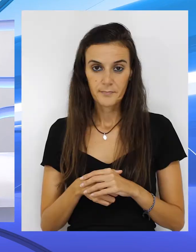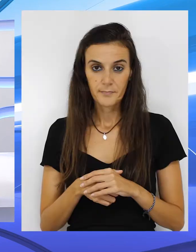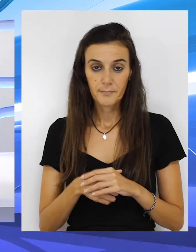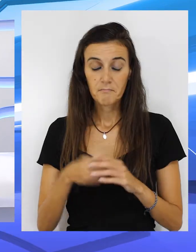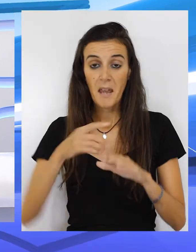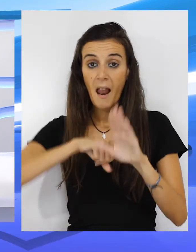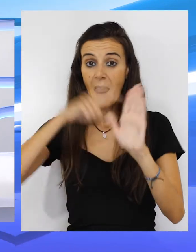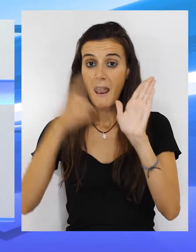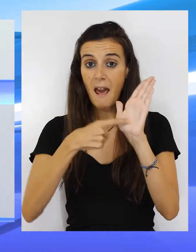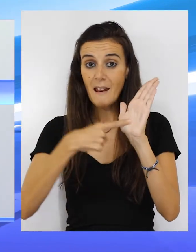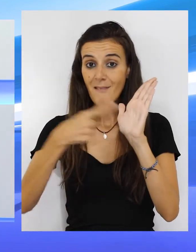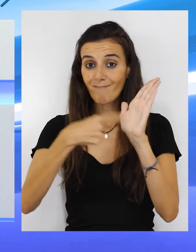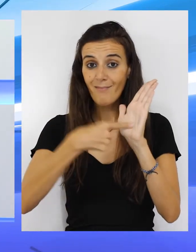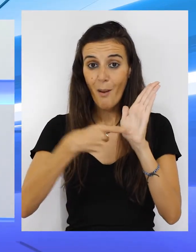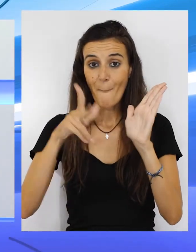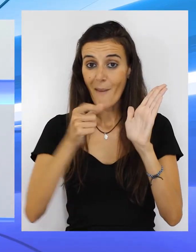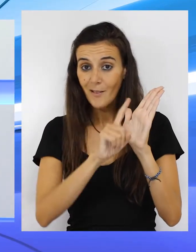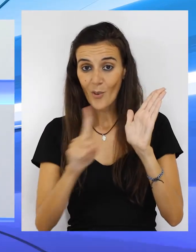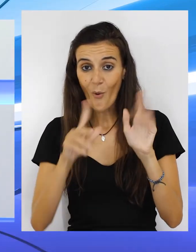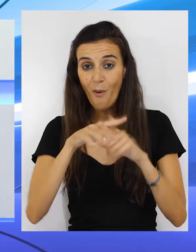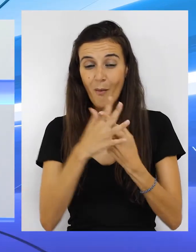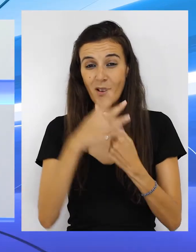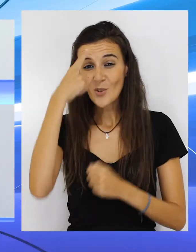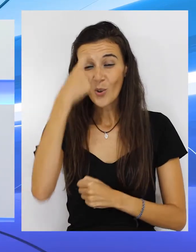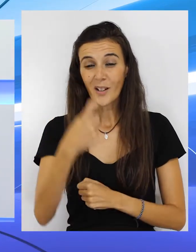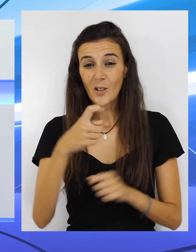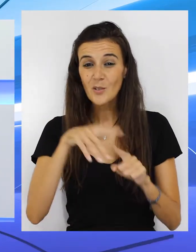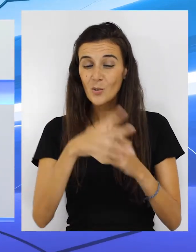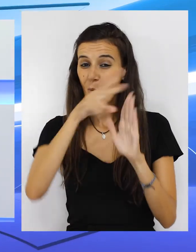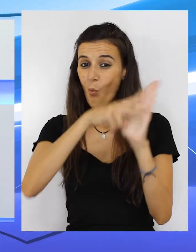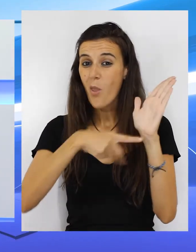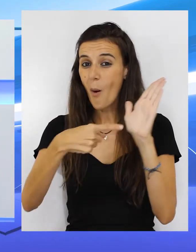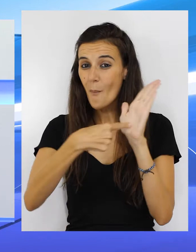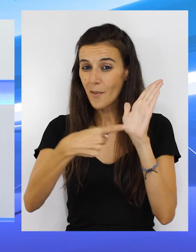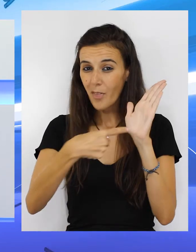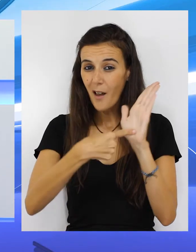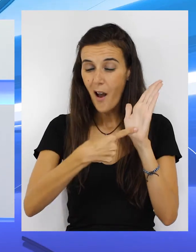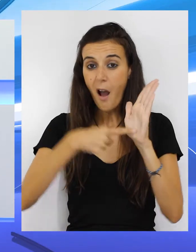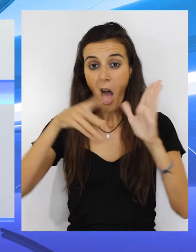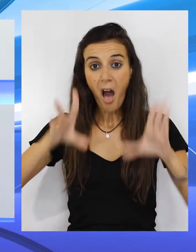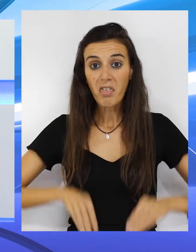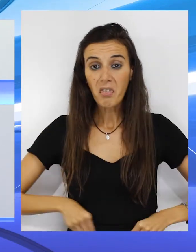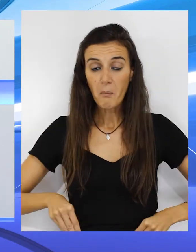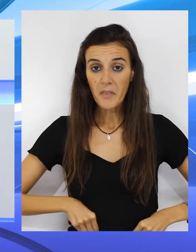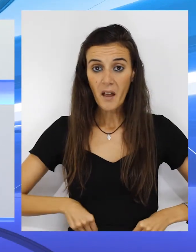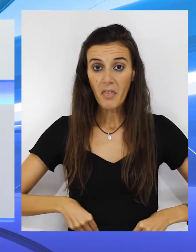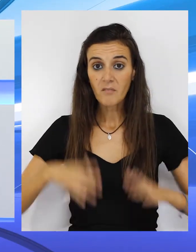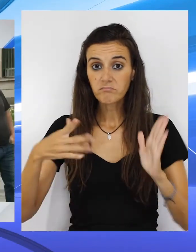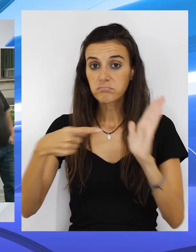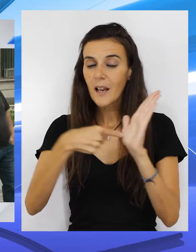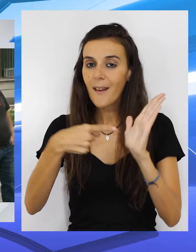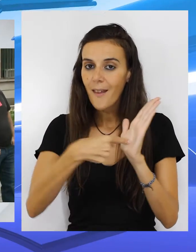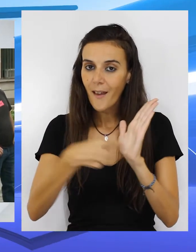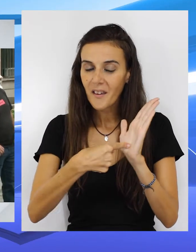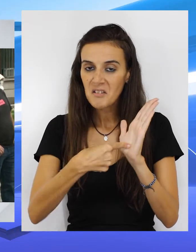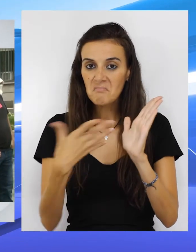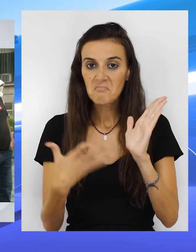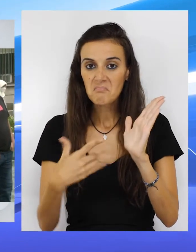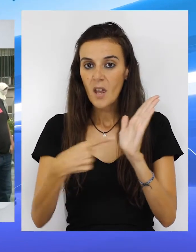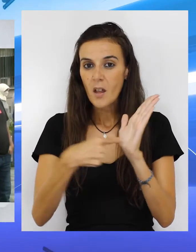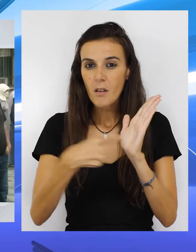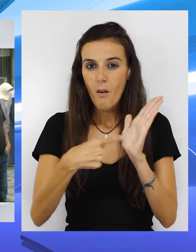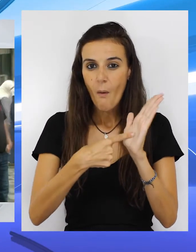La ley no lo permite y creo que además fue una medida muy acertada que no debe de